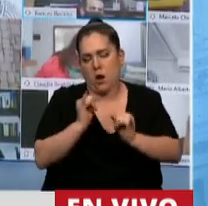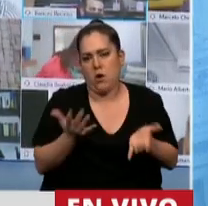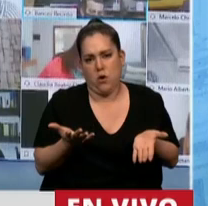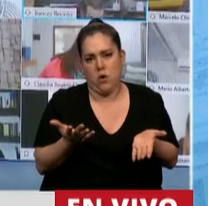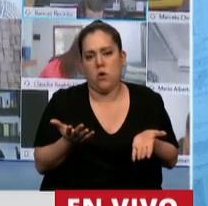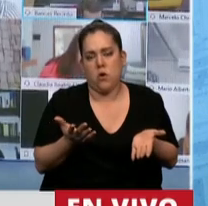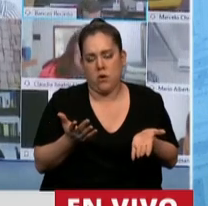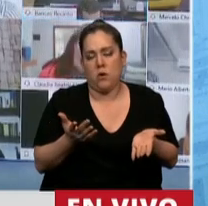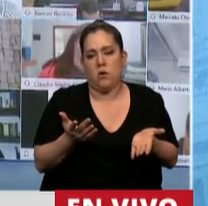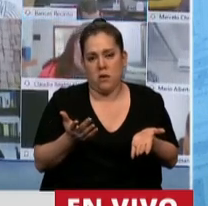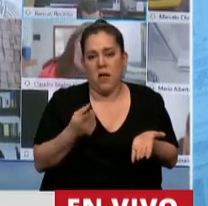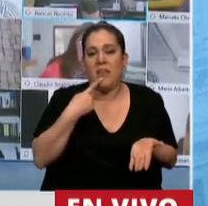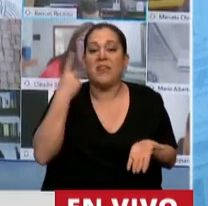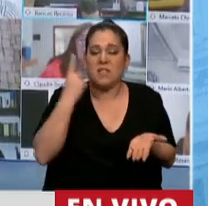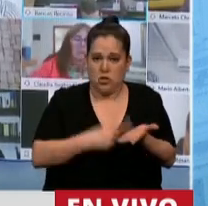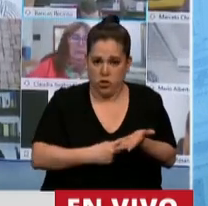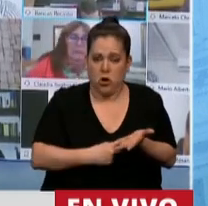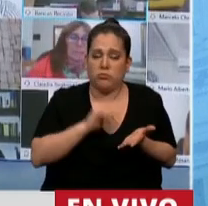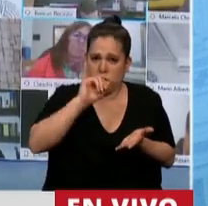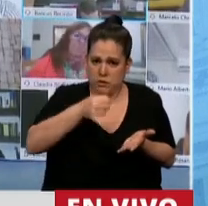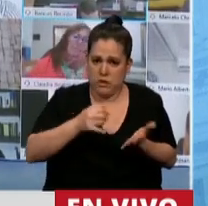Se tomó una decisión de aislamiento total,